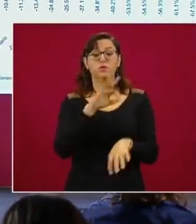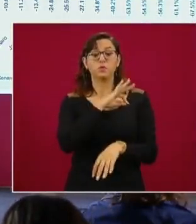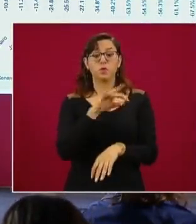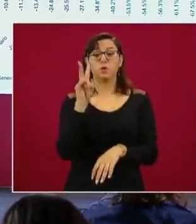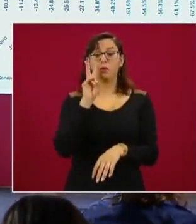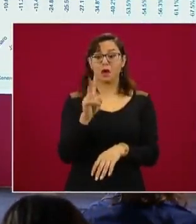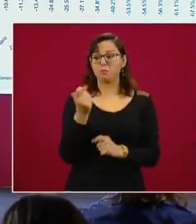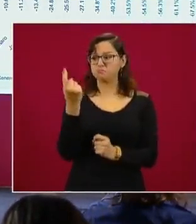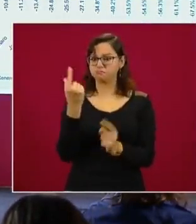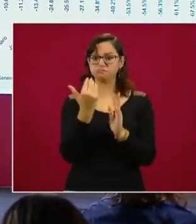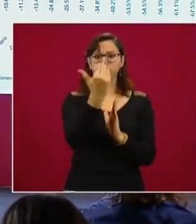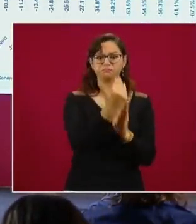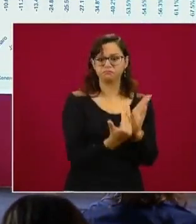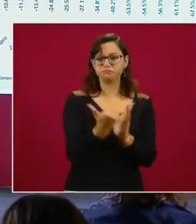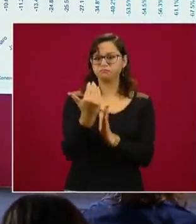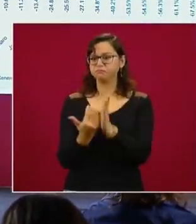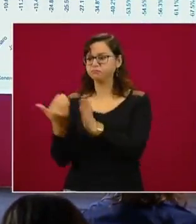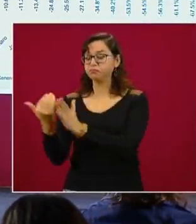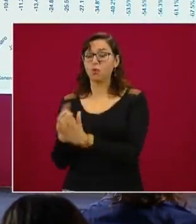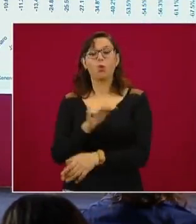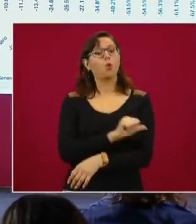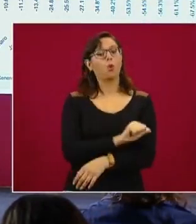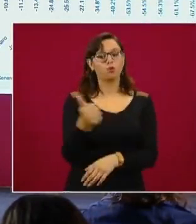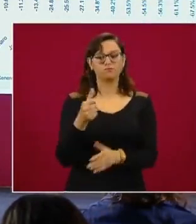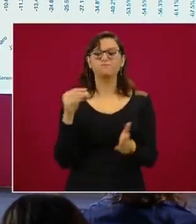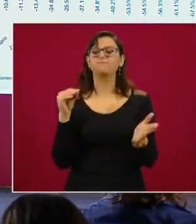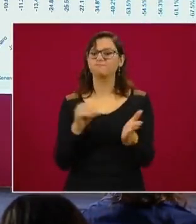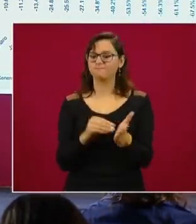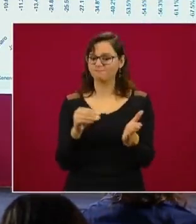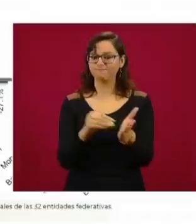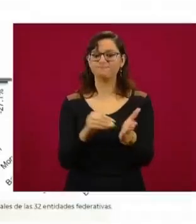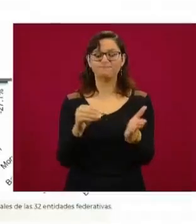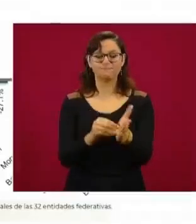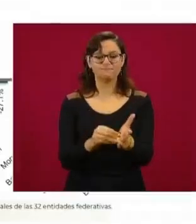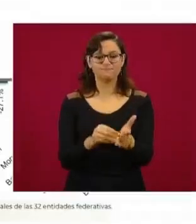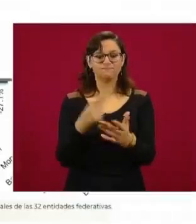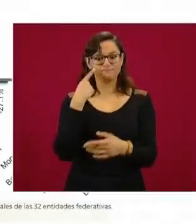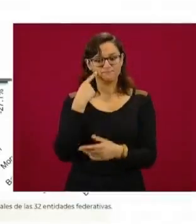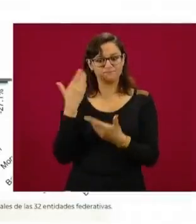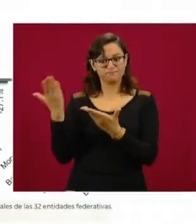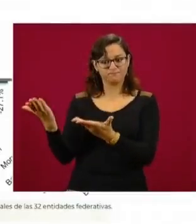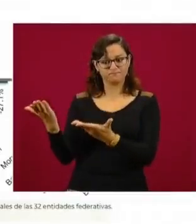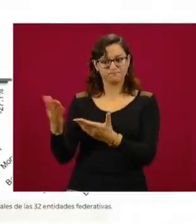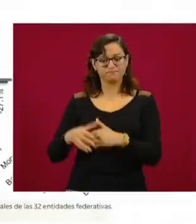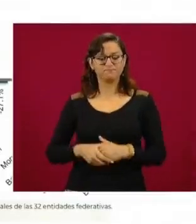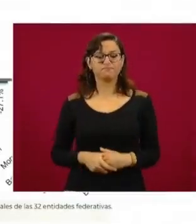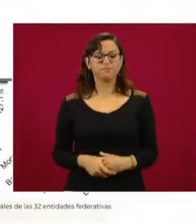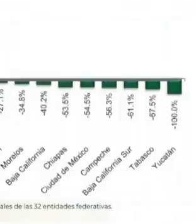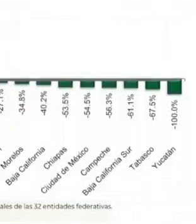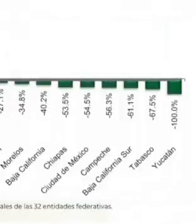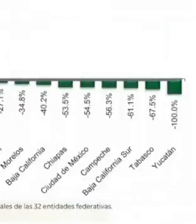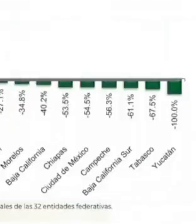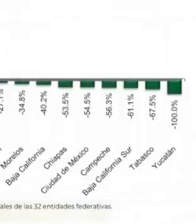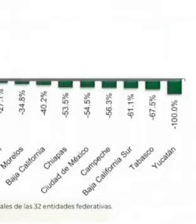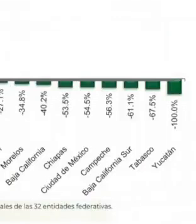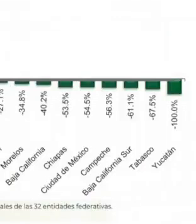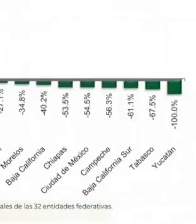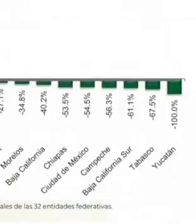permanecido, en estos estados ha bajado y en estos estados ha subido.